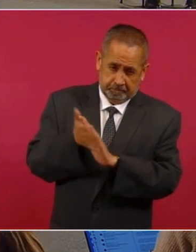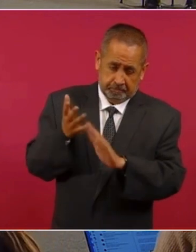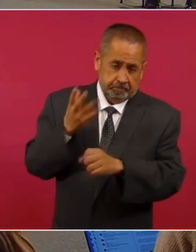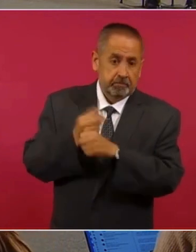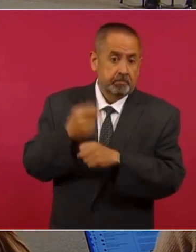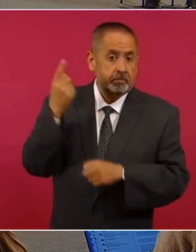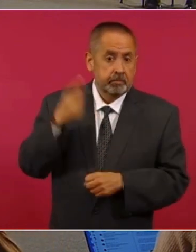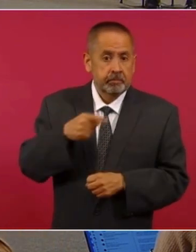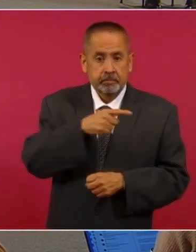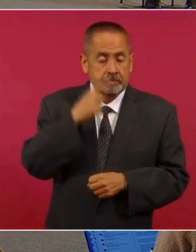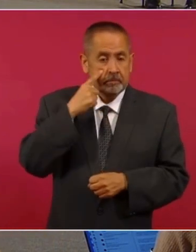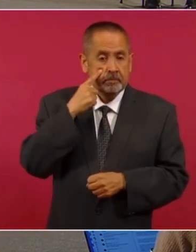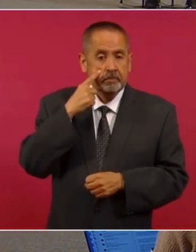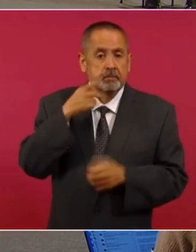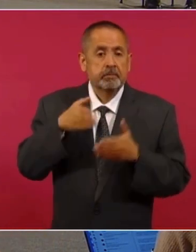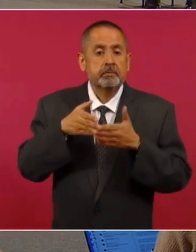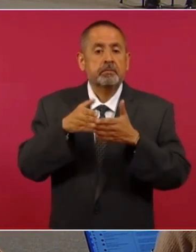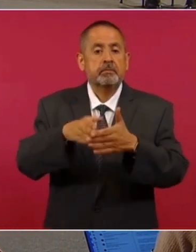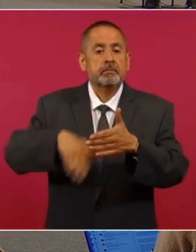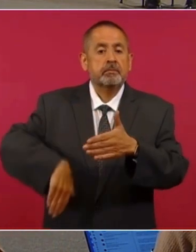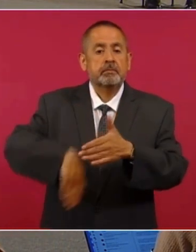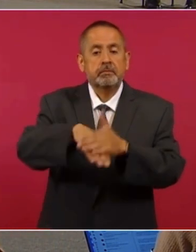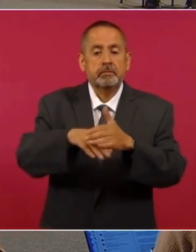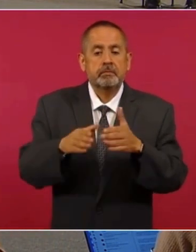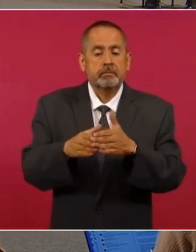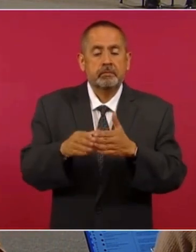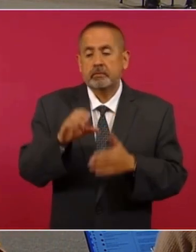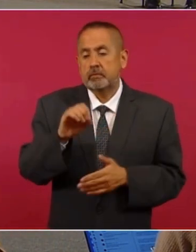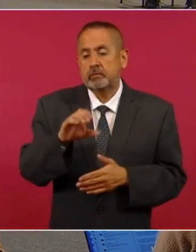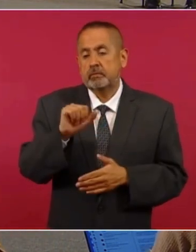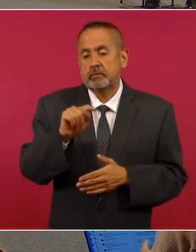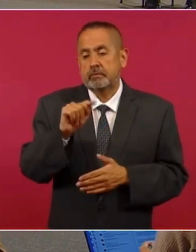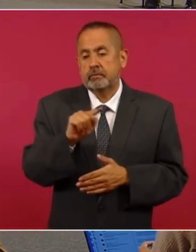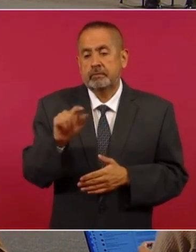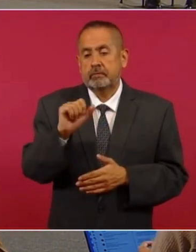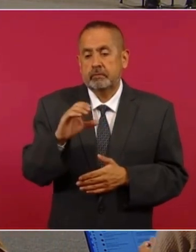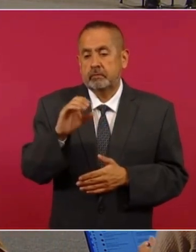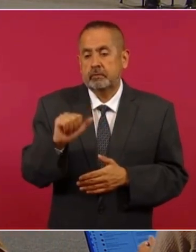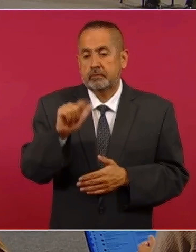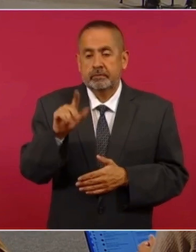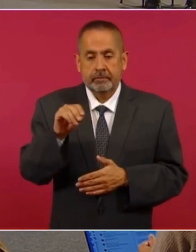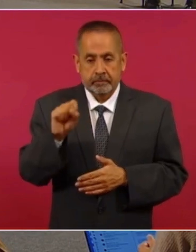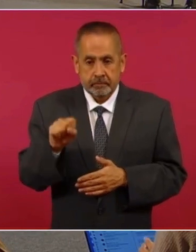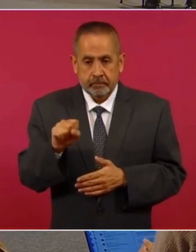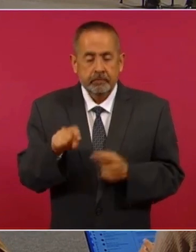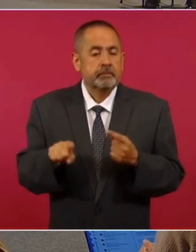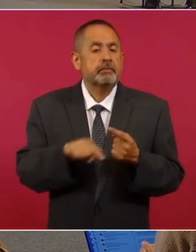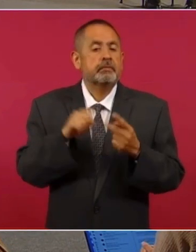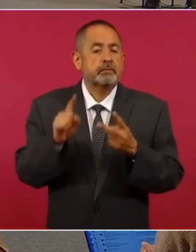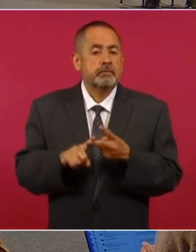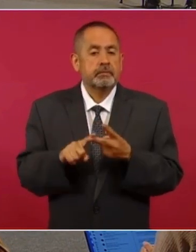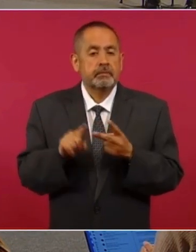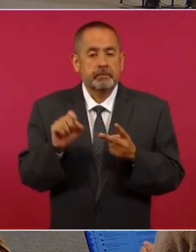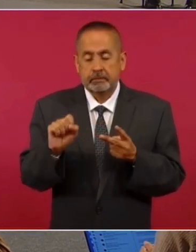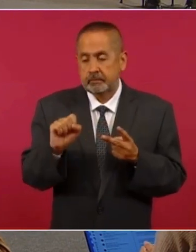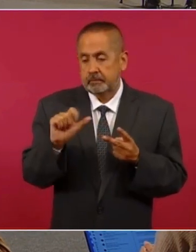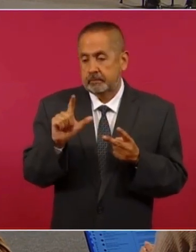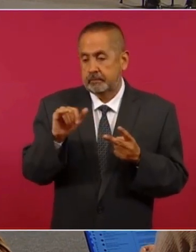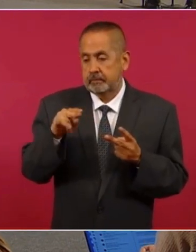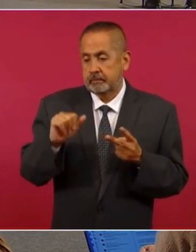el puerto de Cuatacualcos y el puerto de Salina Cruz,